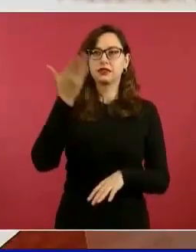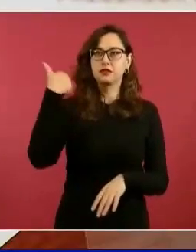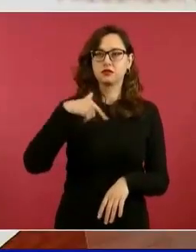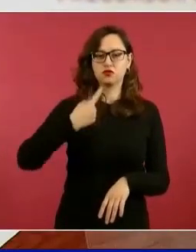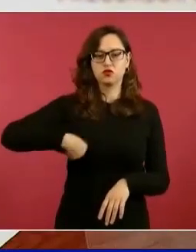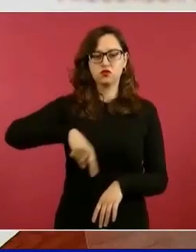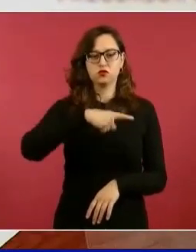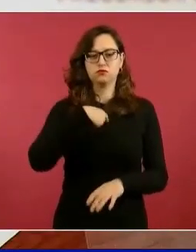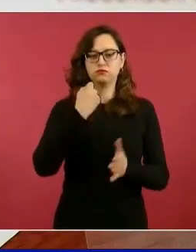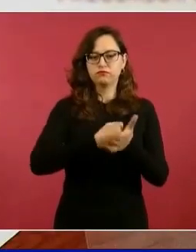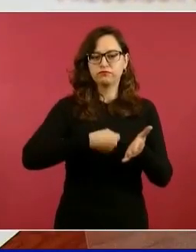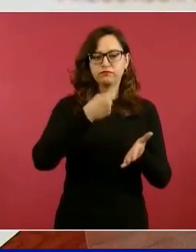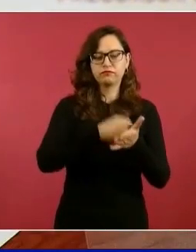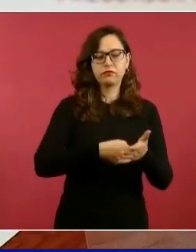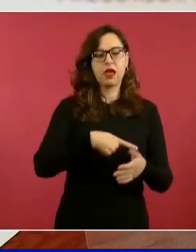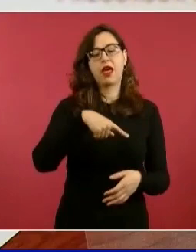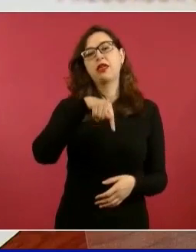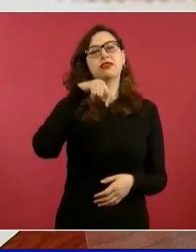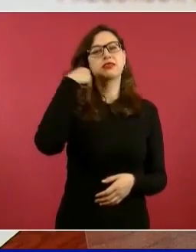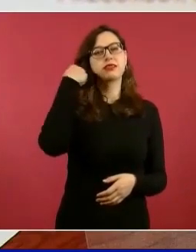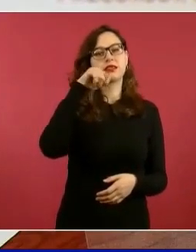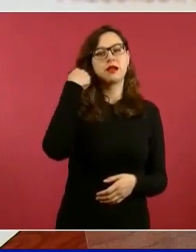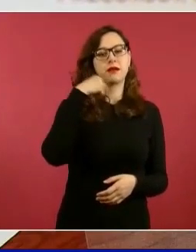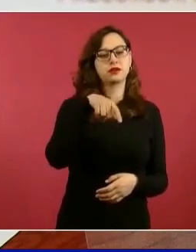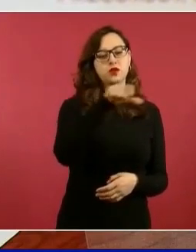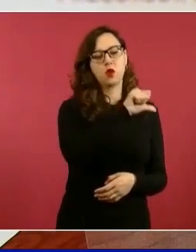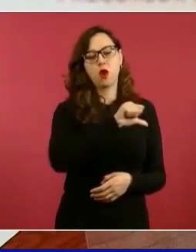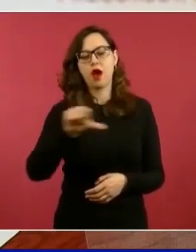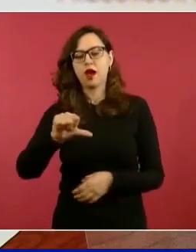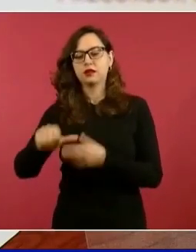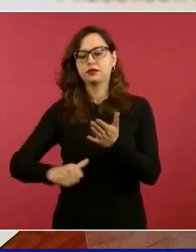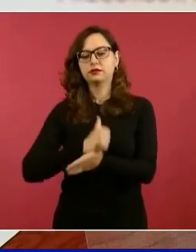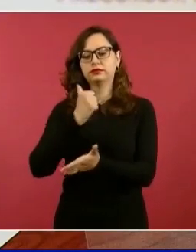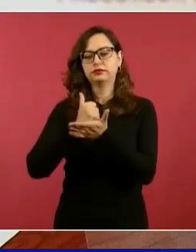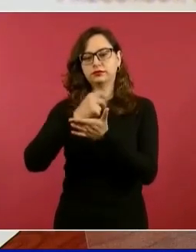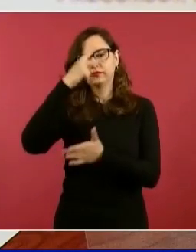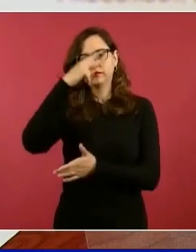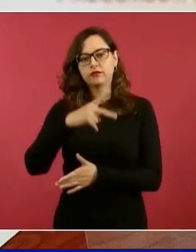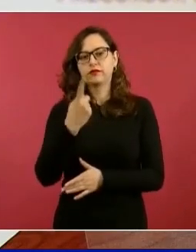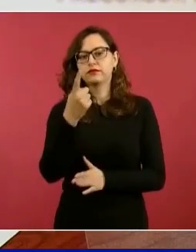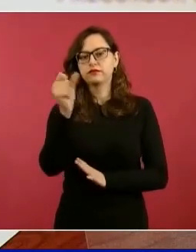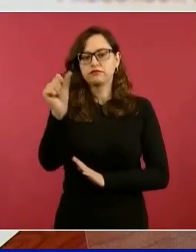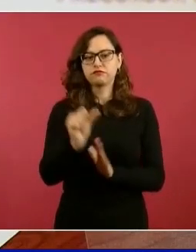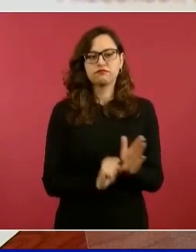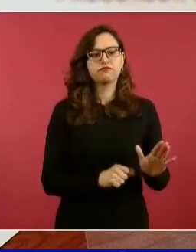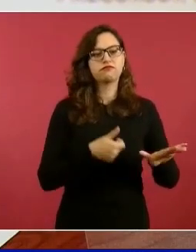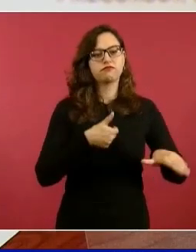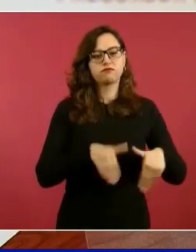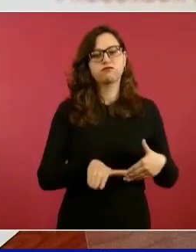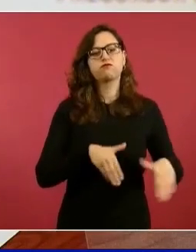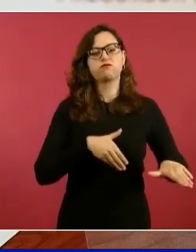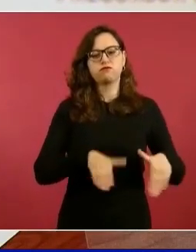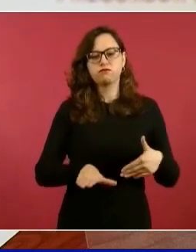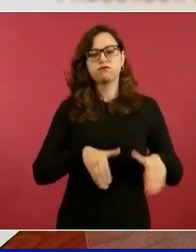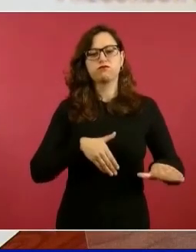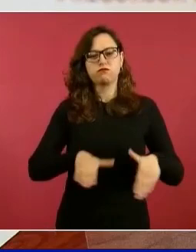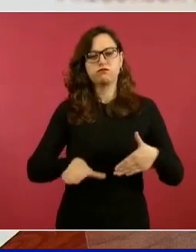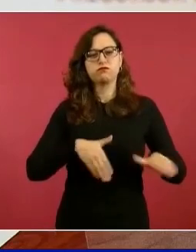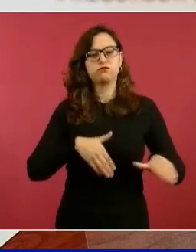Tabasco a la Ciudad de México casi un mes. Entonces, la última